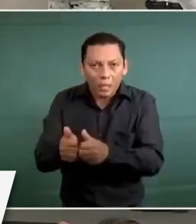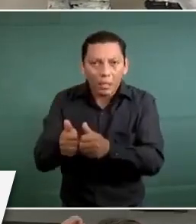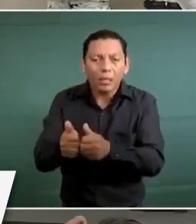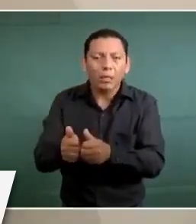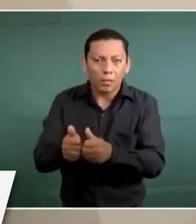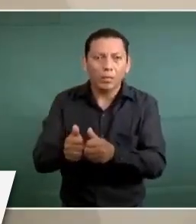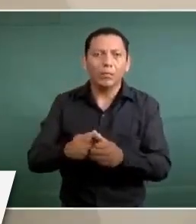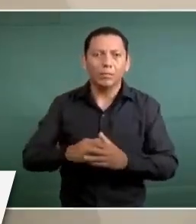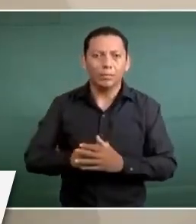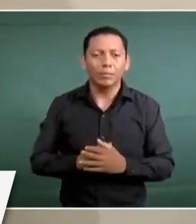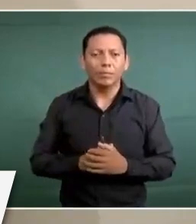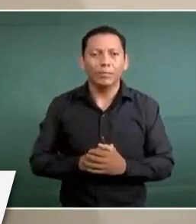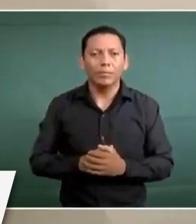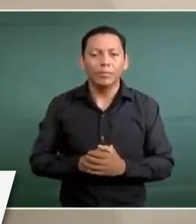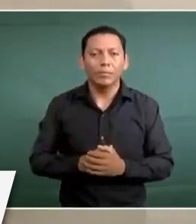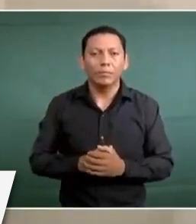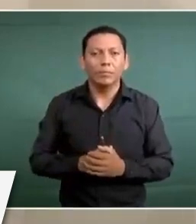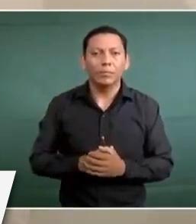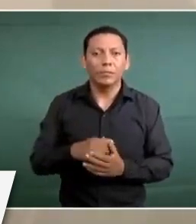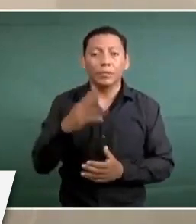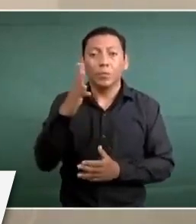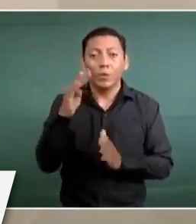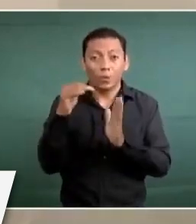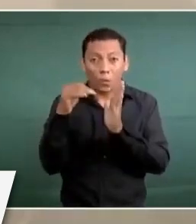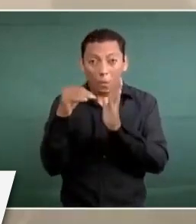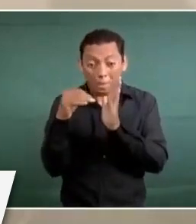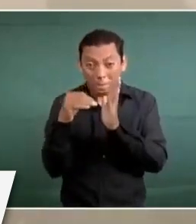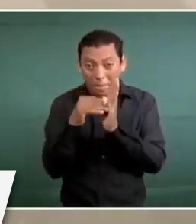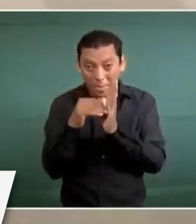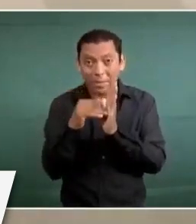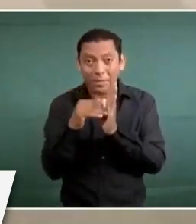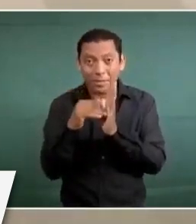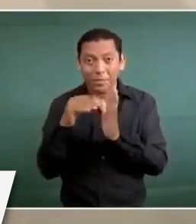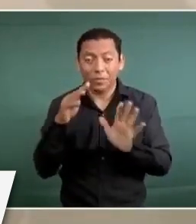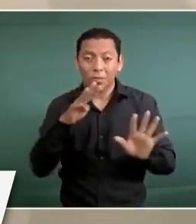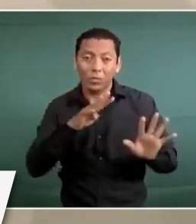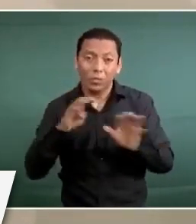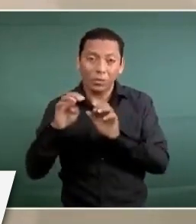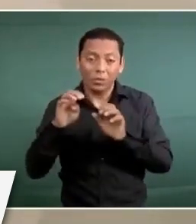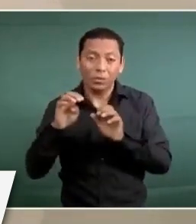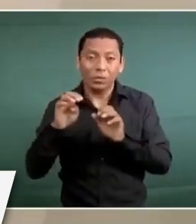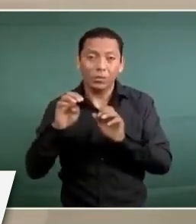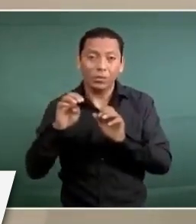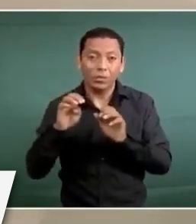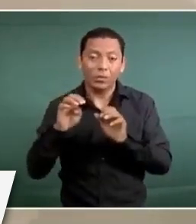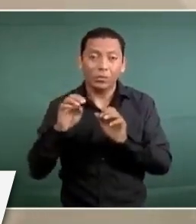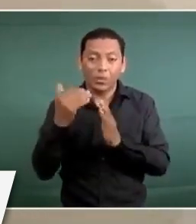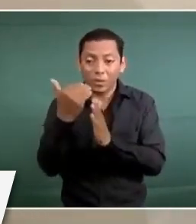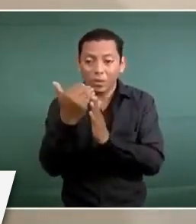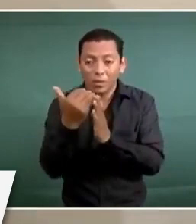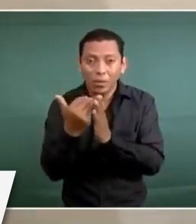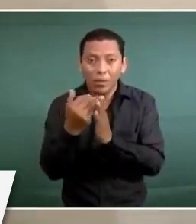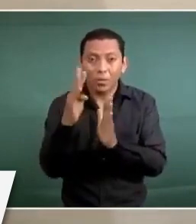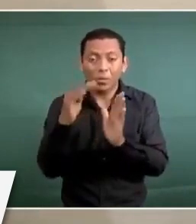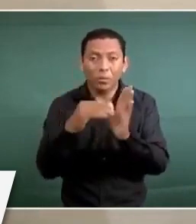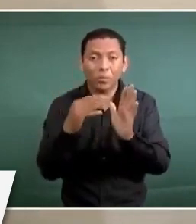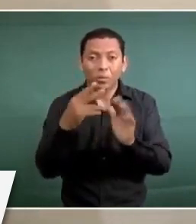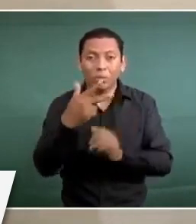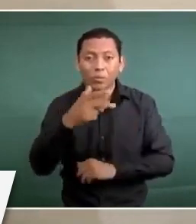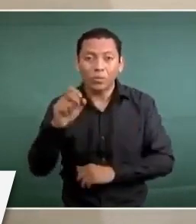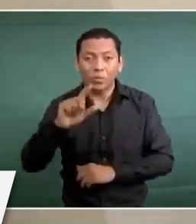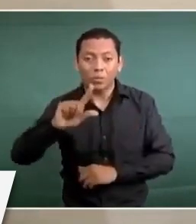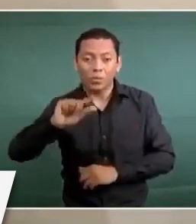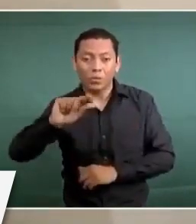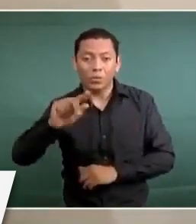de cuatro mil 900 a cuatro mil 872,